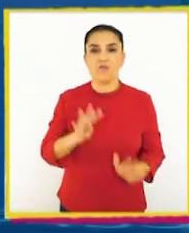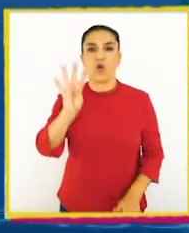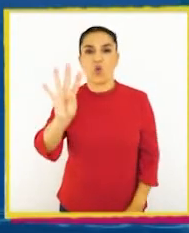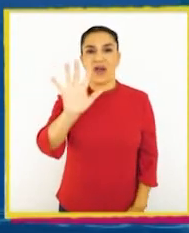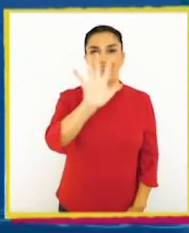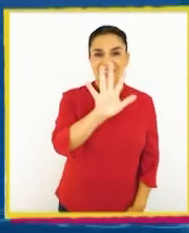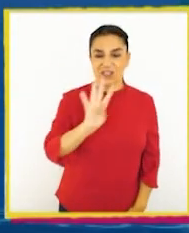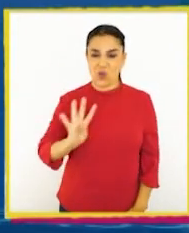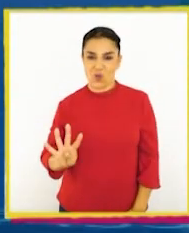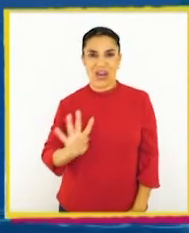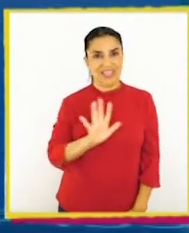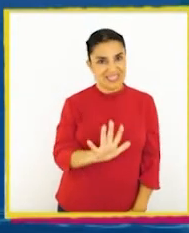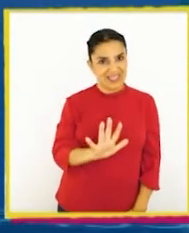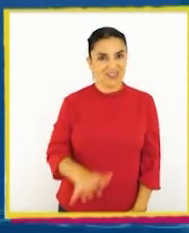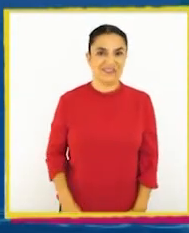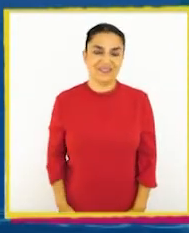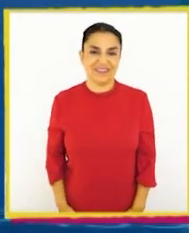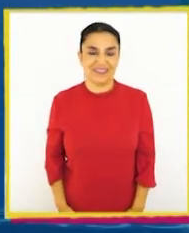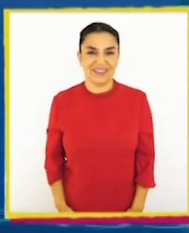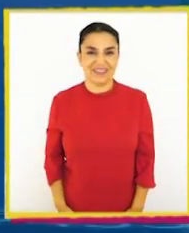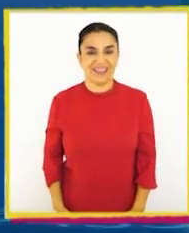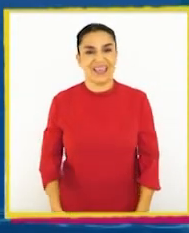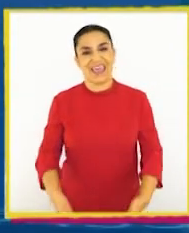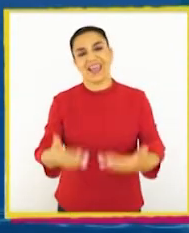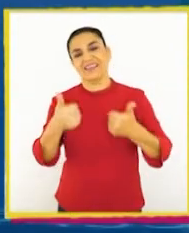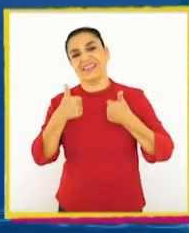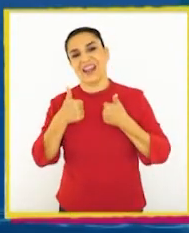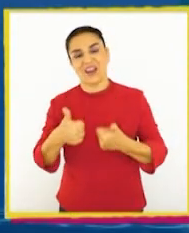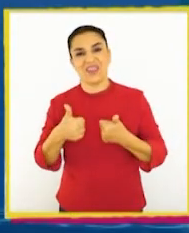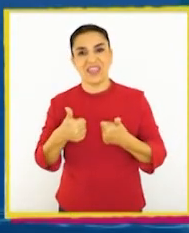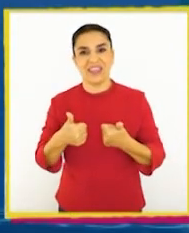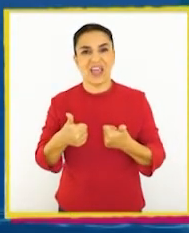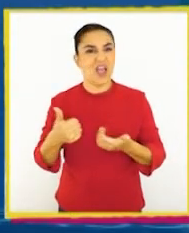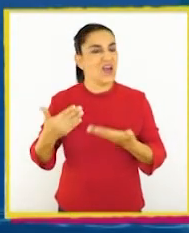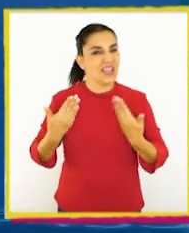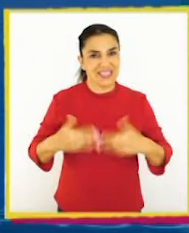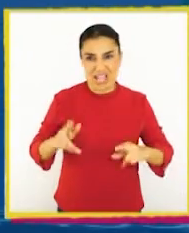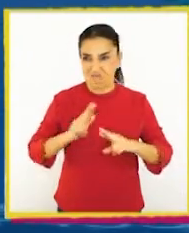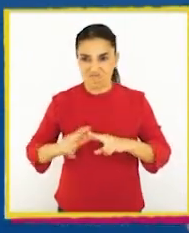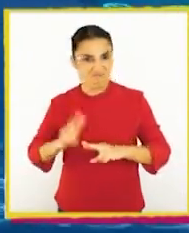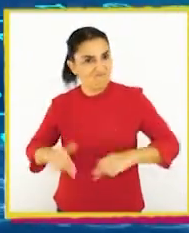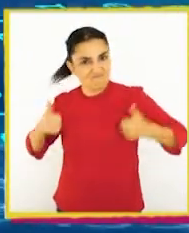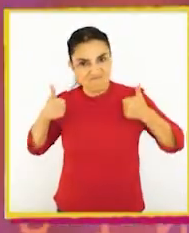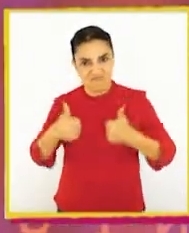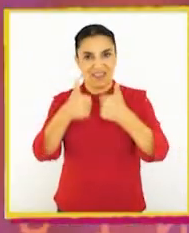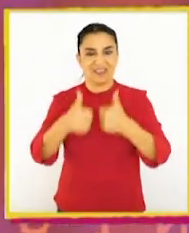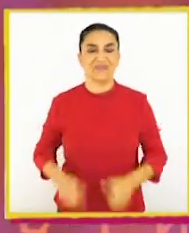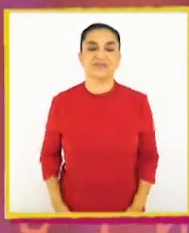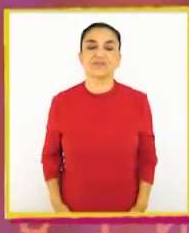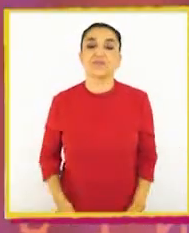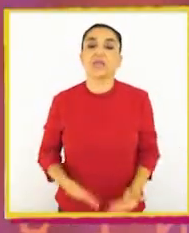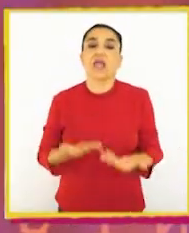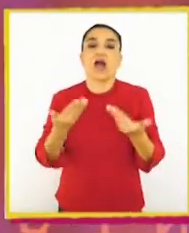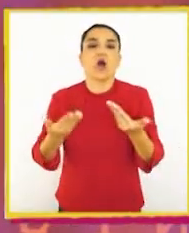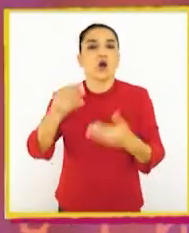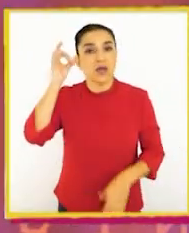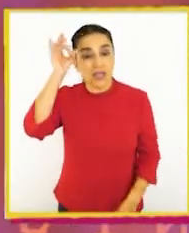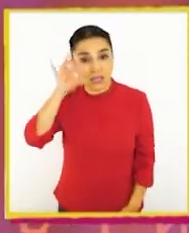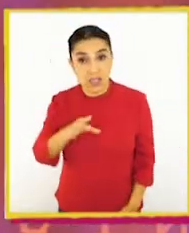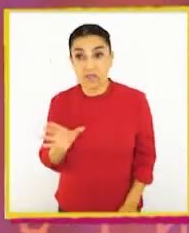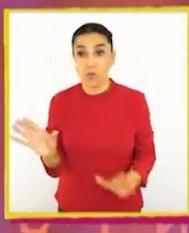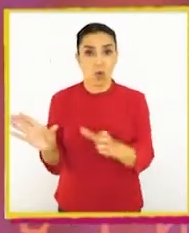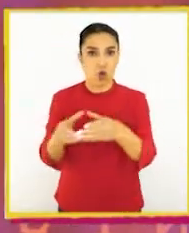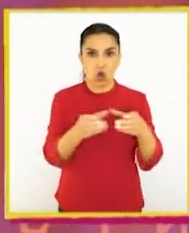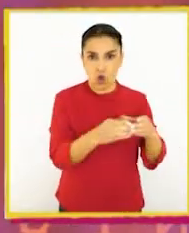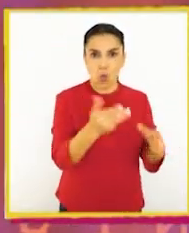¡Cuarenta y cinco, cuarenta cinco agos! ¡Extraordinario! ¡Lo hemos hecho muy bien! Ahora sabemos que en los